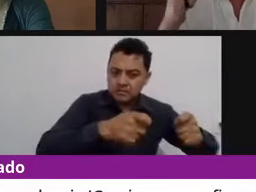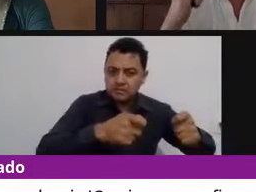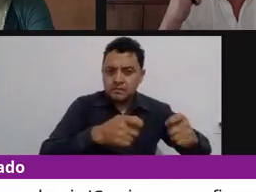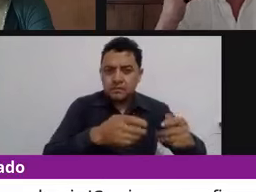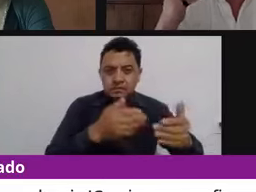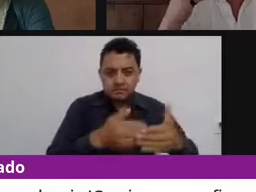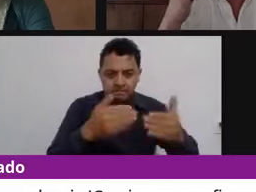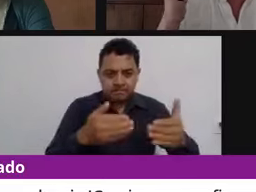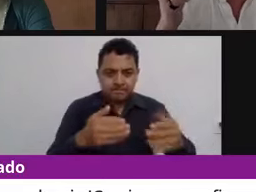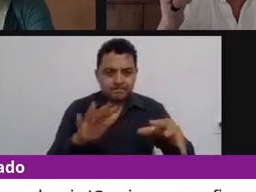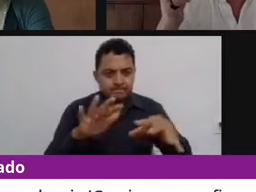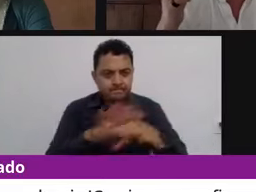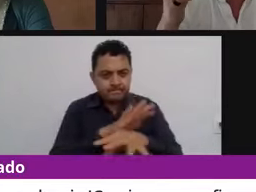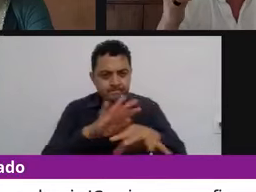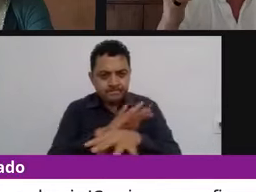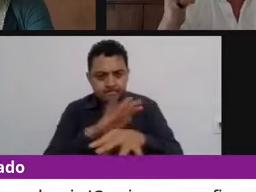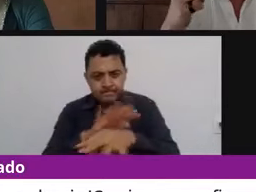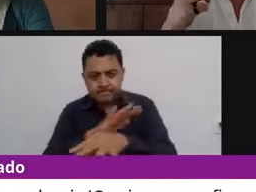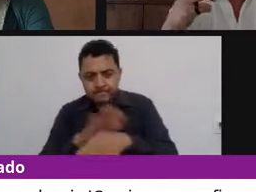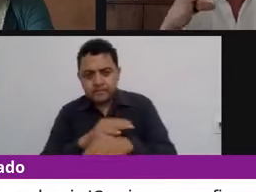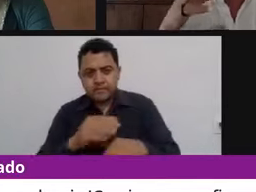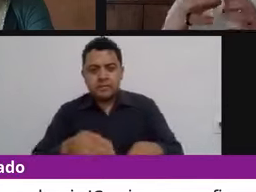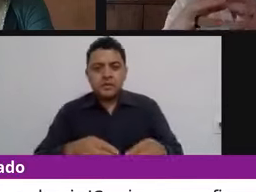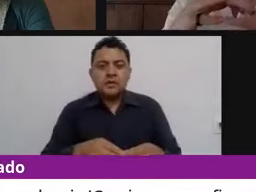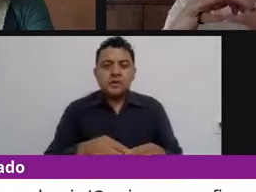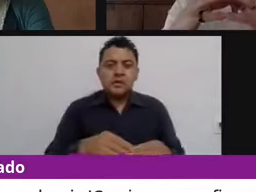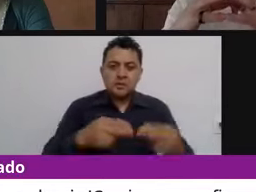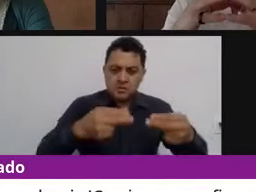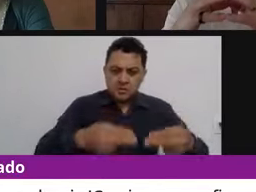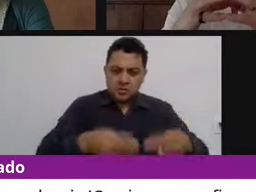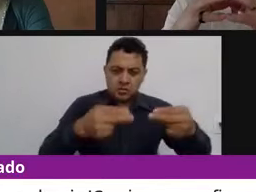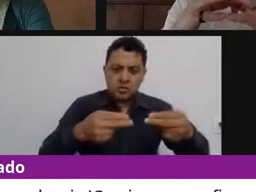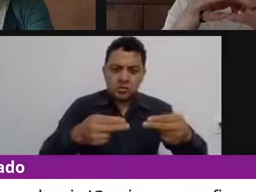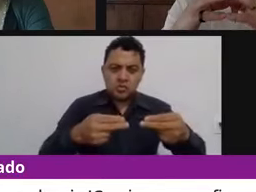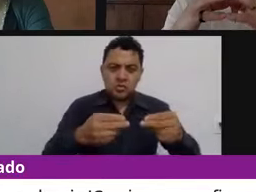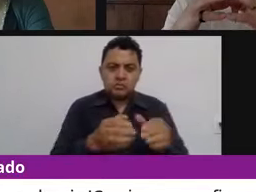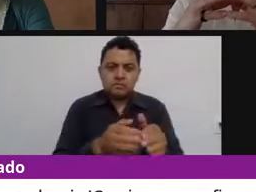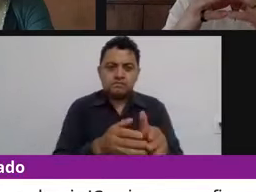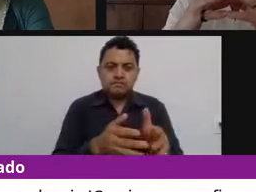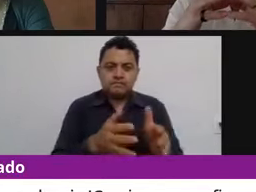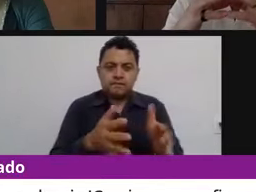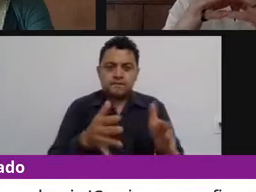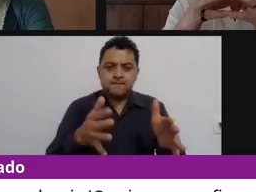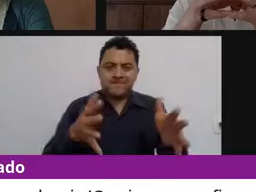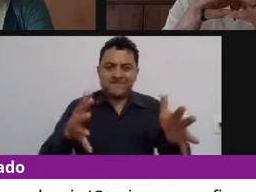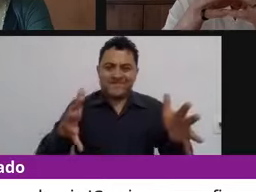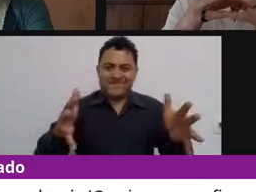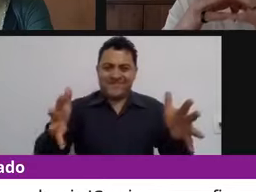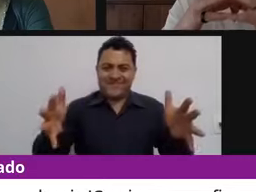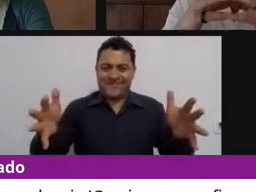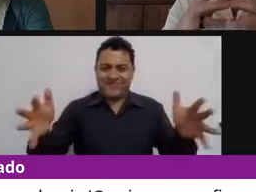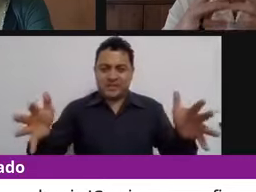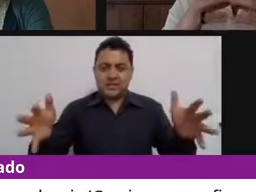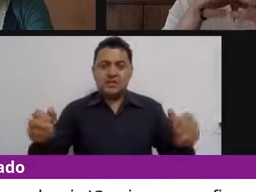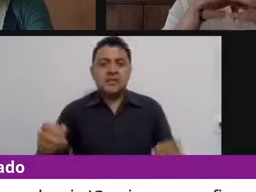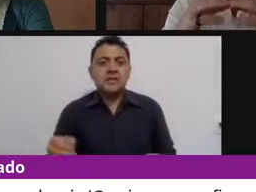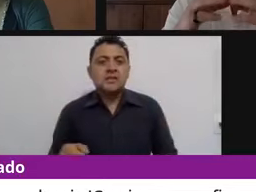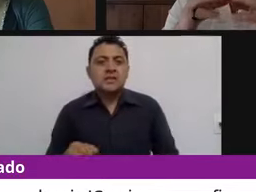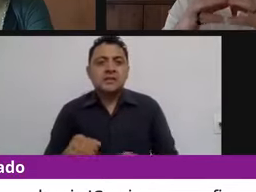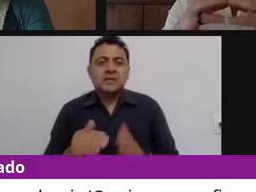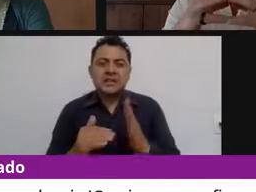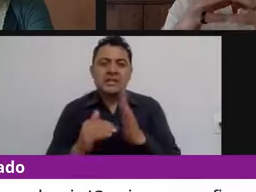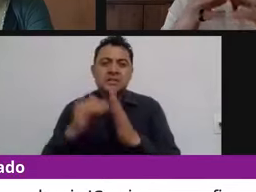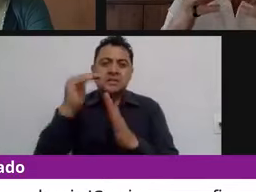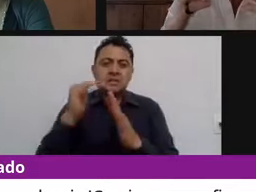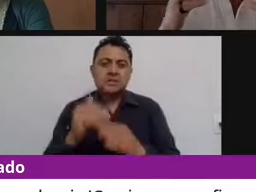medida el que el mercado fue creciendo pues bueno de repente o más bien deja tú el mercado los